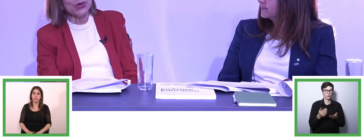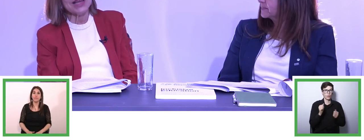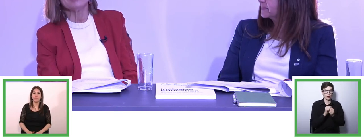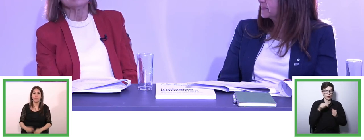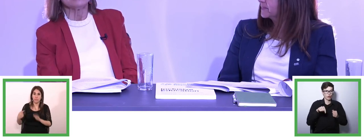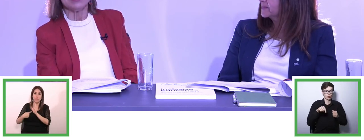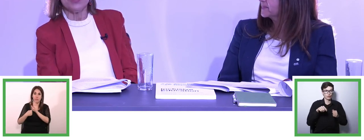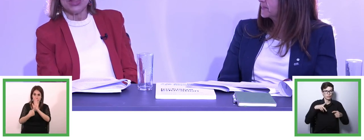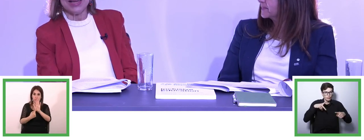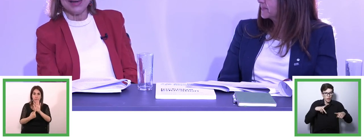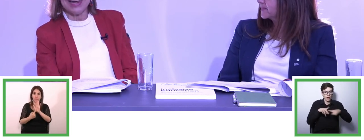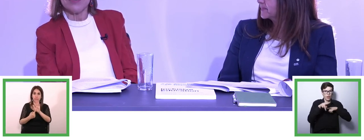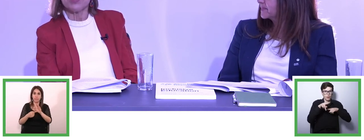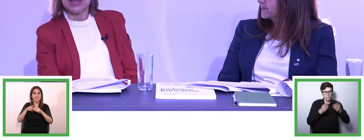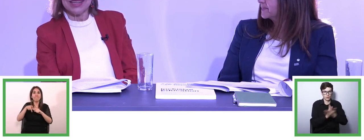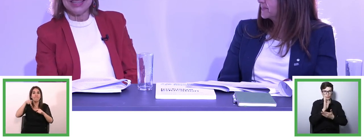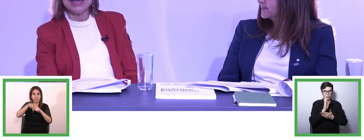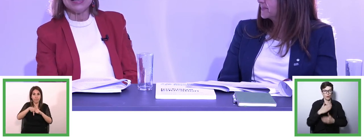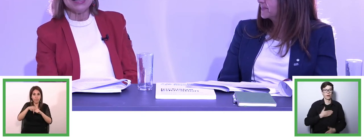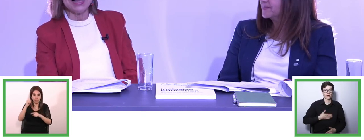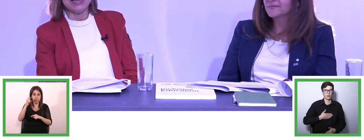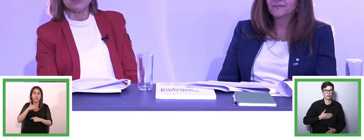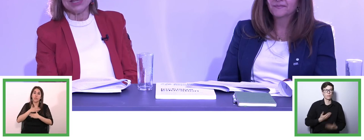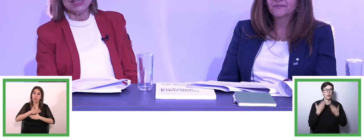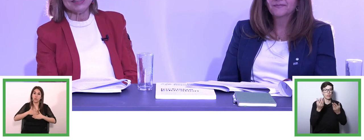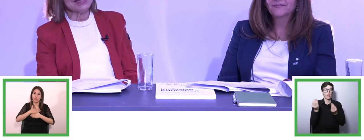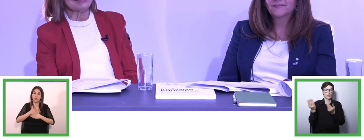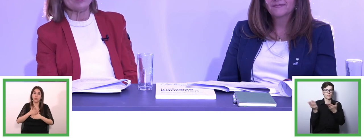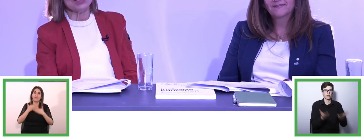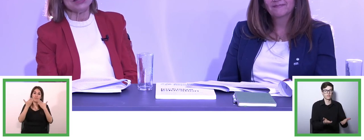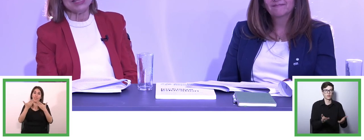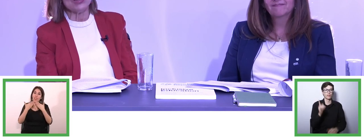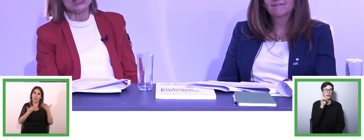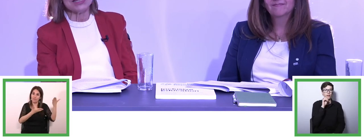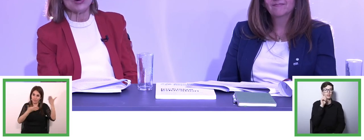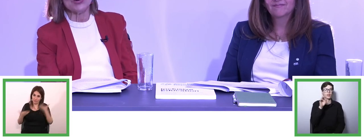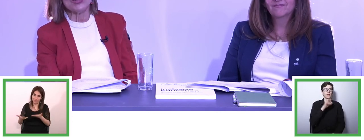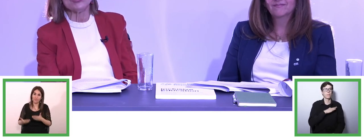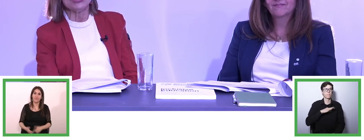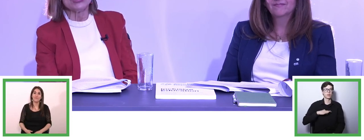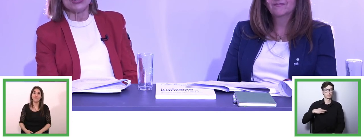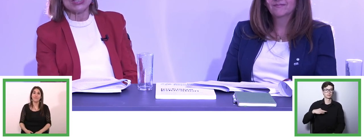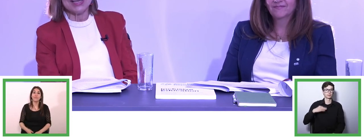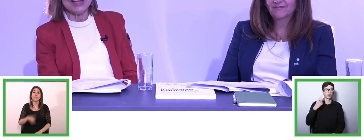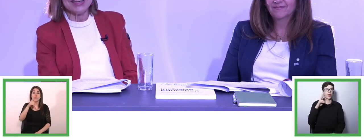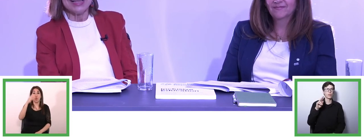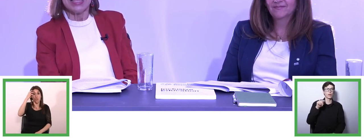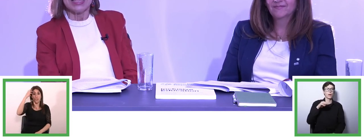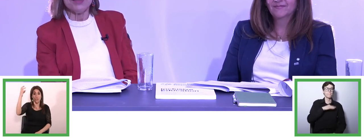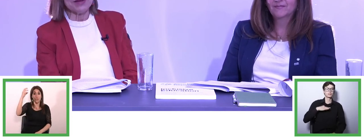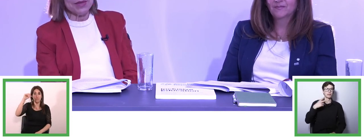apertura queremos dar la bienvenida a la ministra del Ministerio de Desarrollo Social